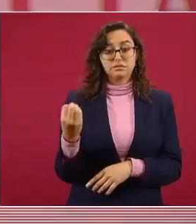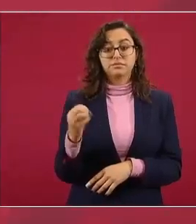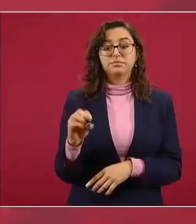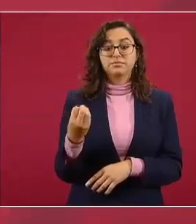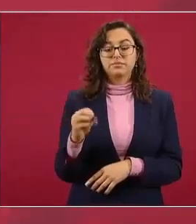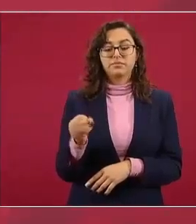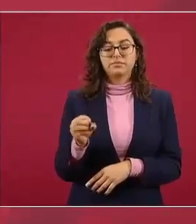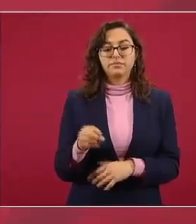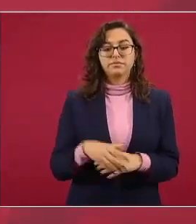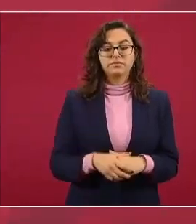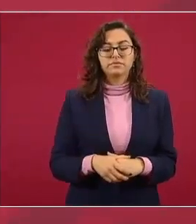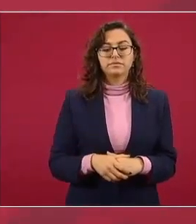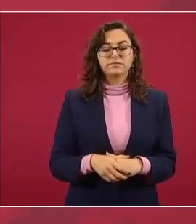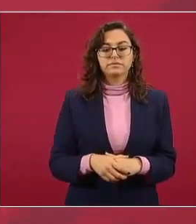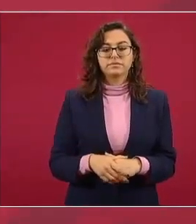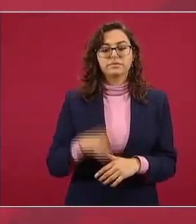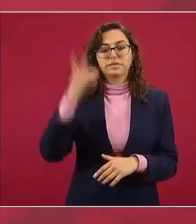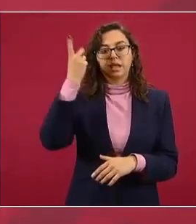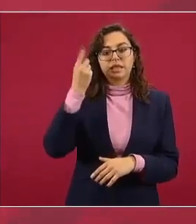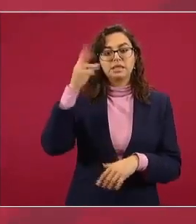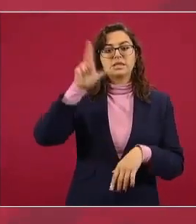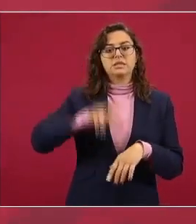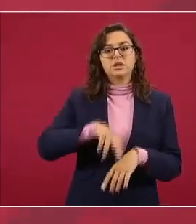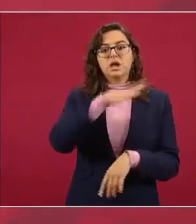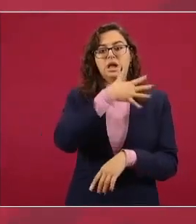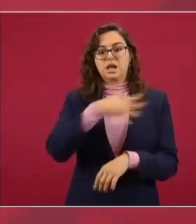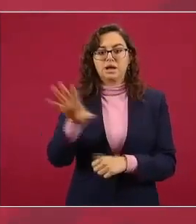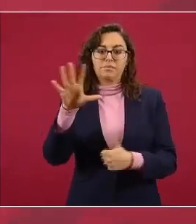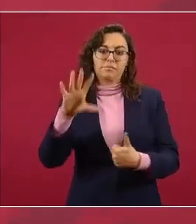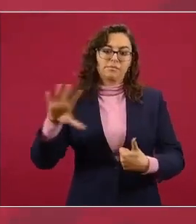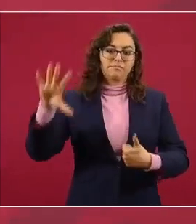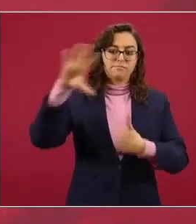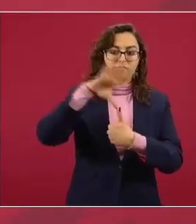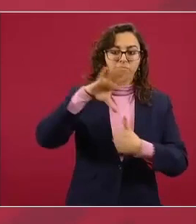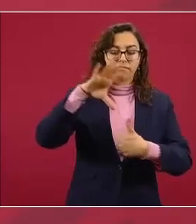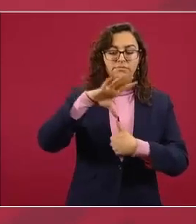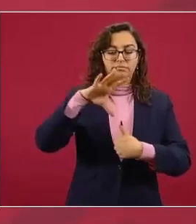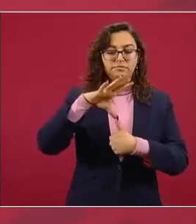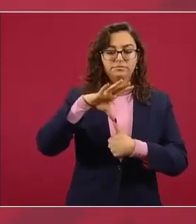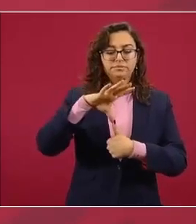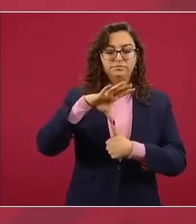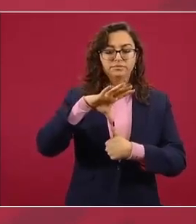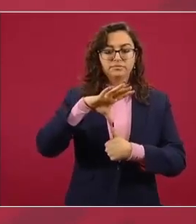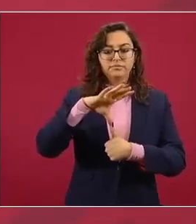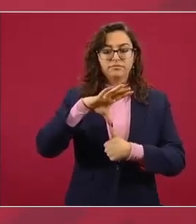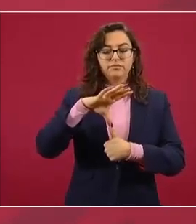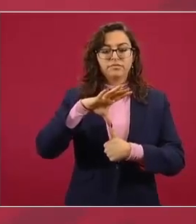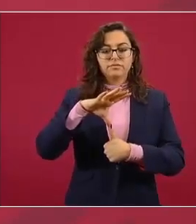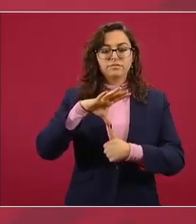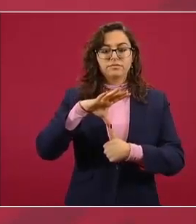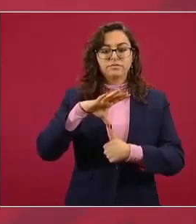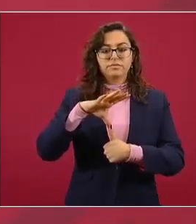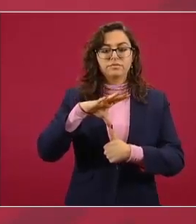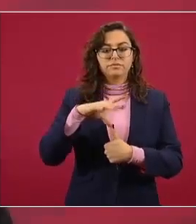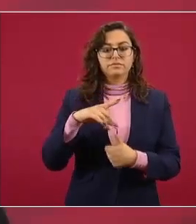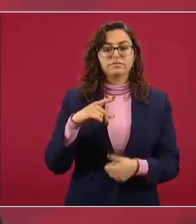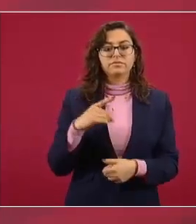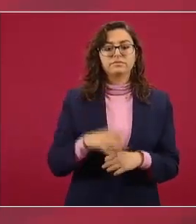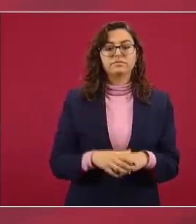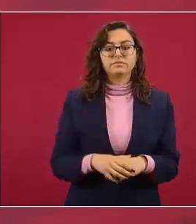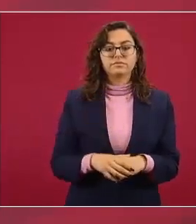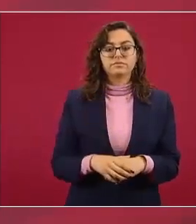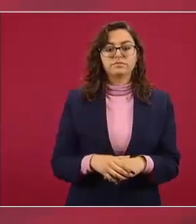el director general para América del Norte, Roberto Velasco, recibió físicamente, por parte del ministro